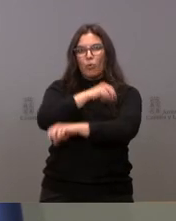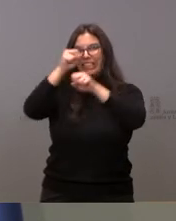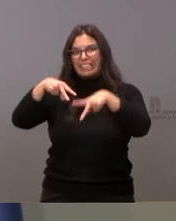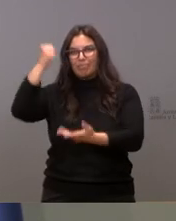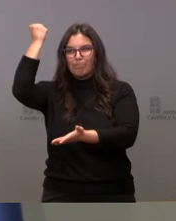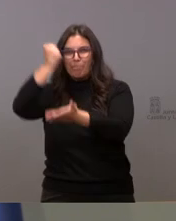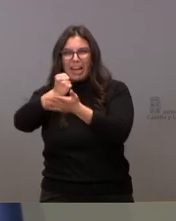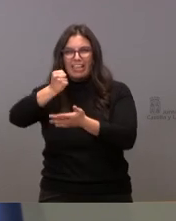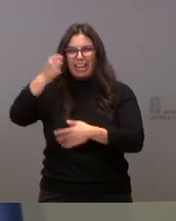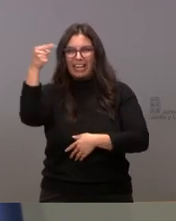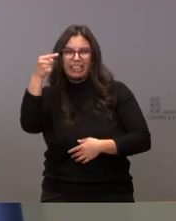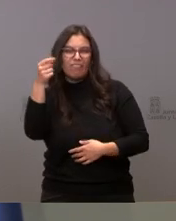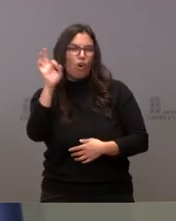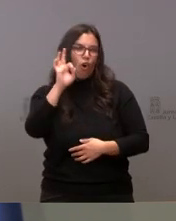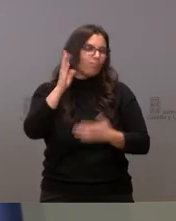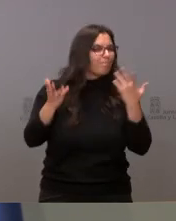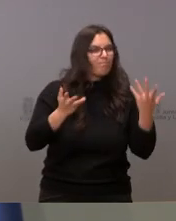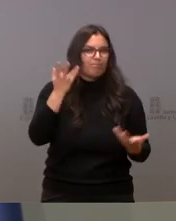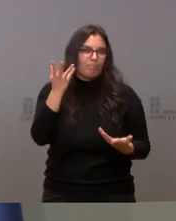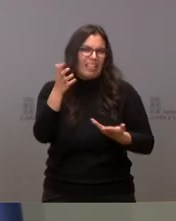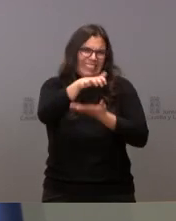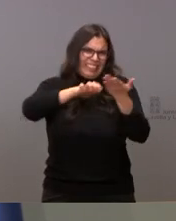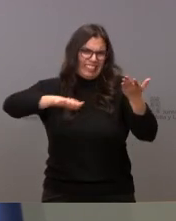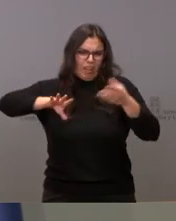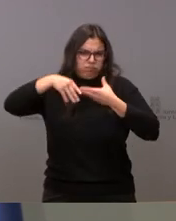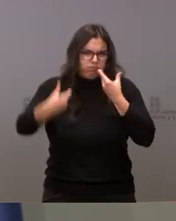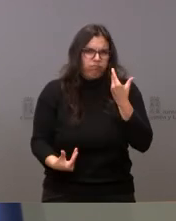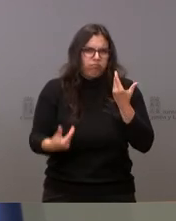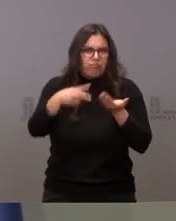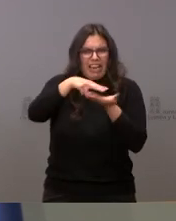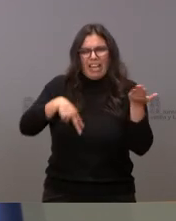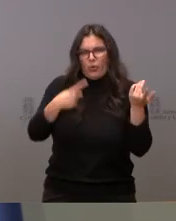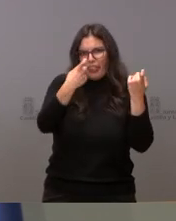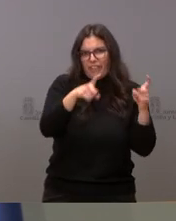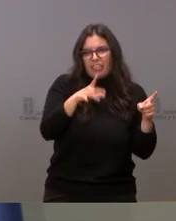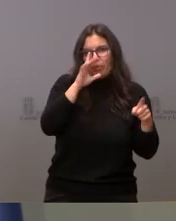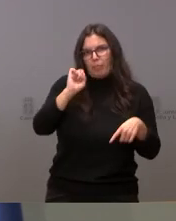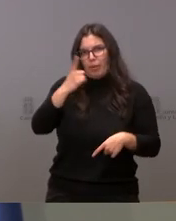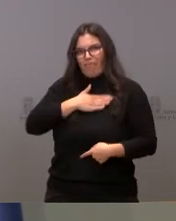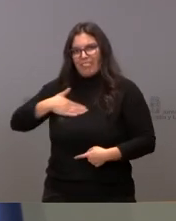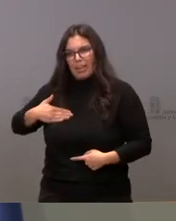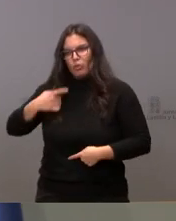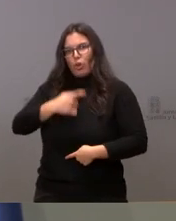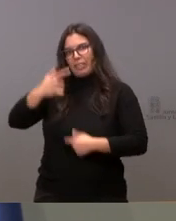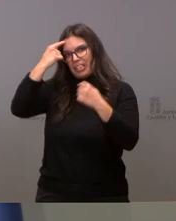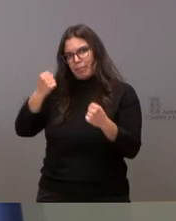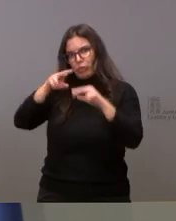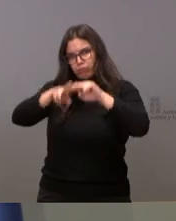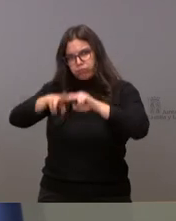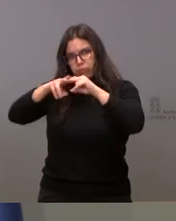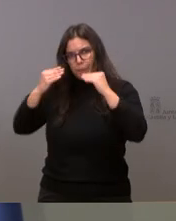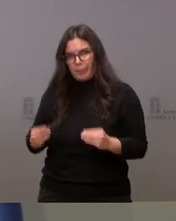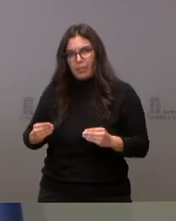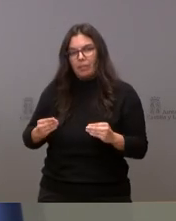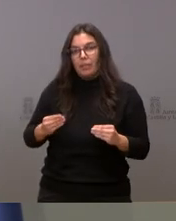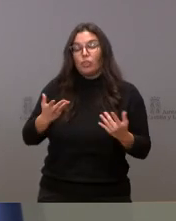informe, que es un informe extenso, no se lo voy a leer ahora aquí porque queremos que lo lean primero nuestro comité de expertos, en las cuales se